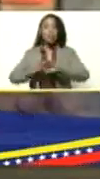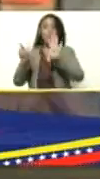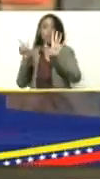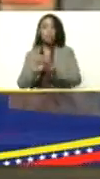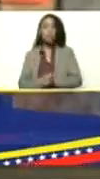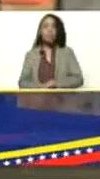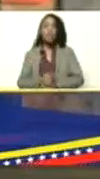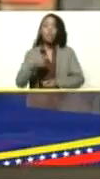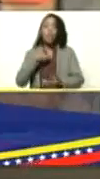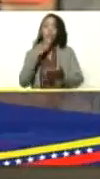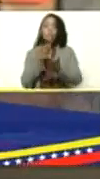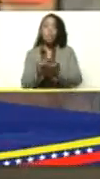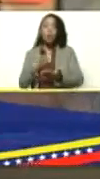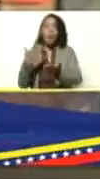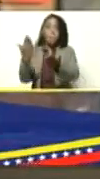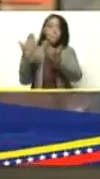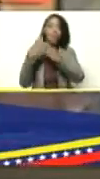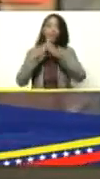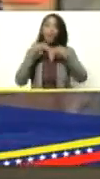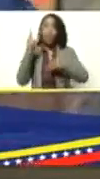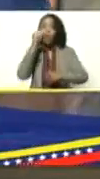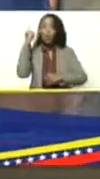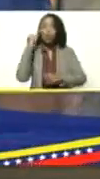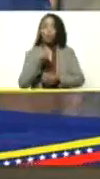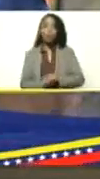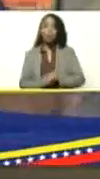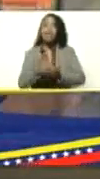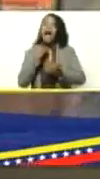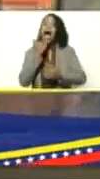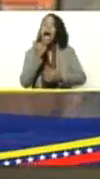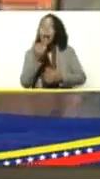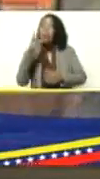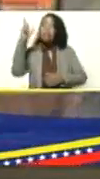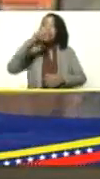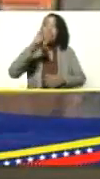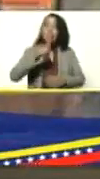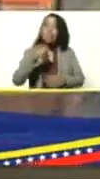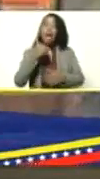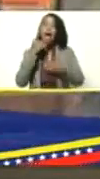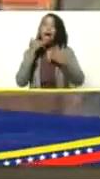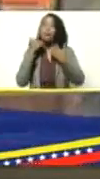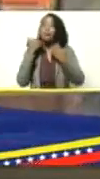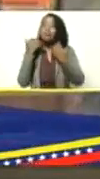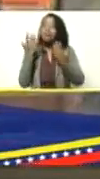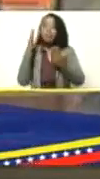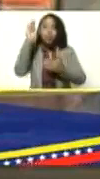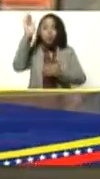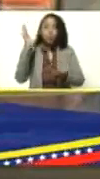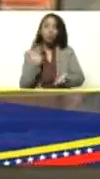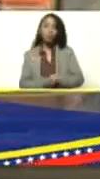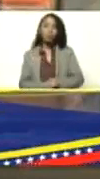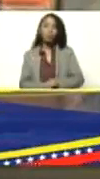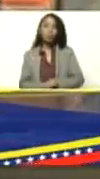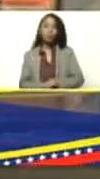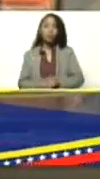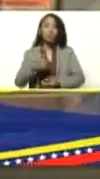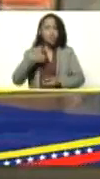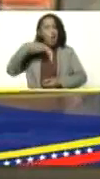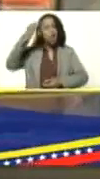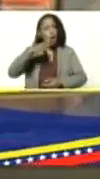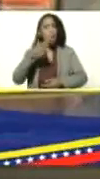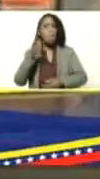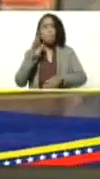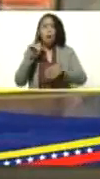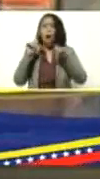y yo le pediría el apoyo a todos y todas si fuese necesario yo creo que por ahora